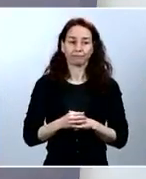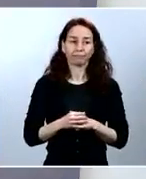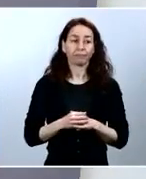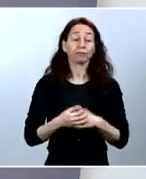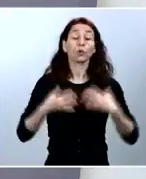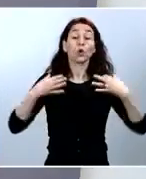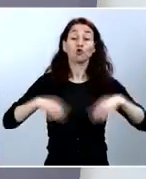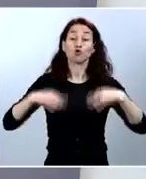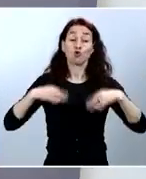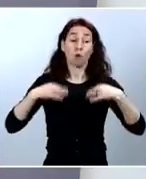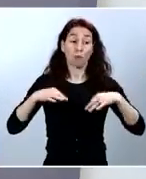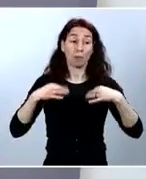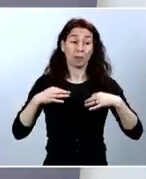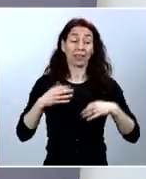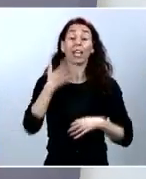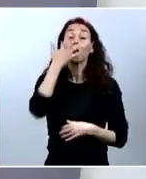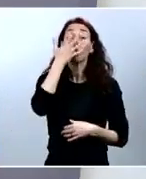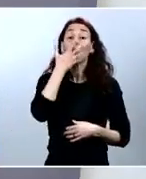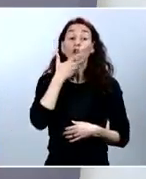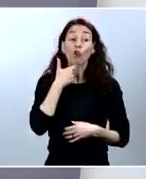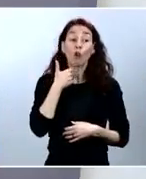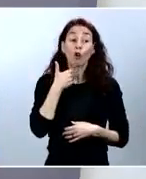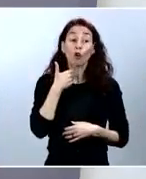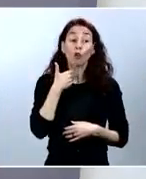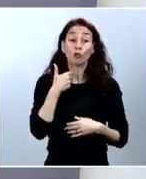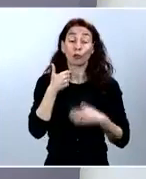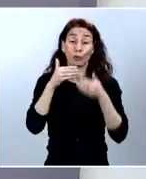está el color es el lado que va hacia afuera,